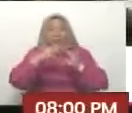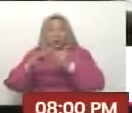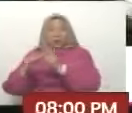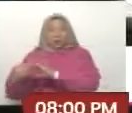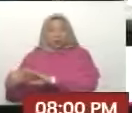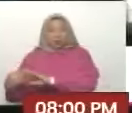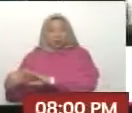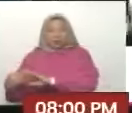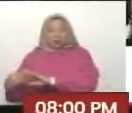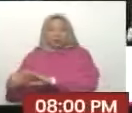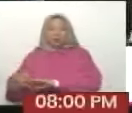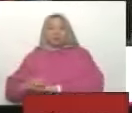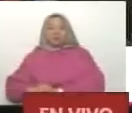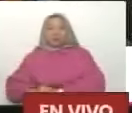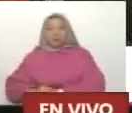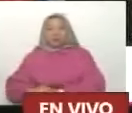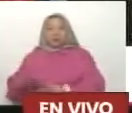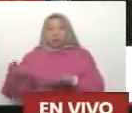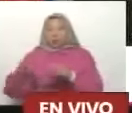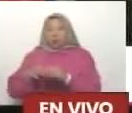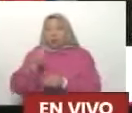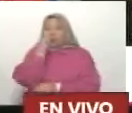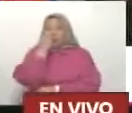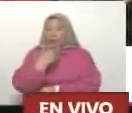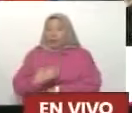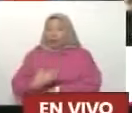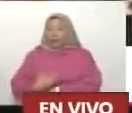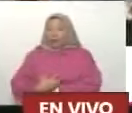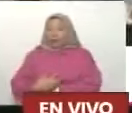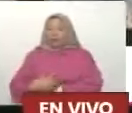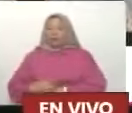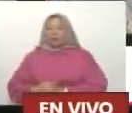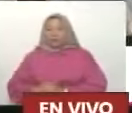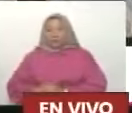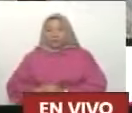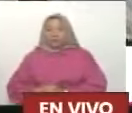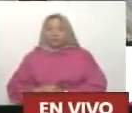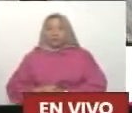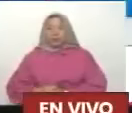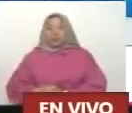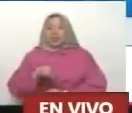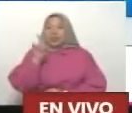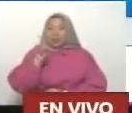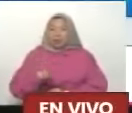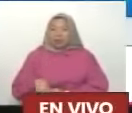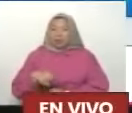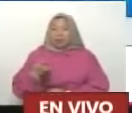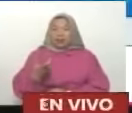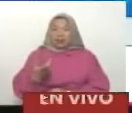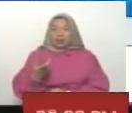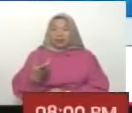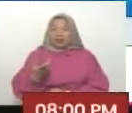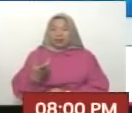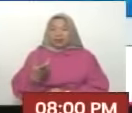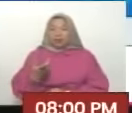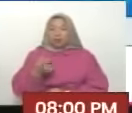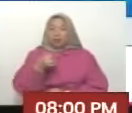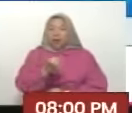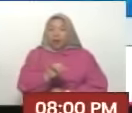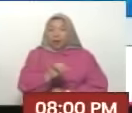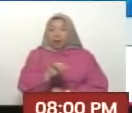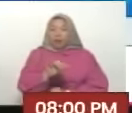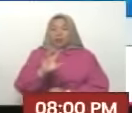Una delegación Amplia Además Tenemos